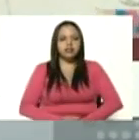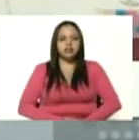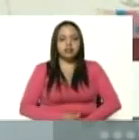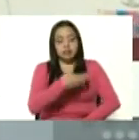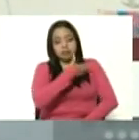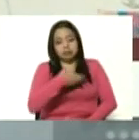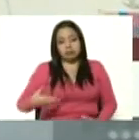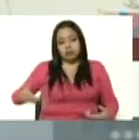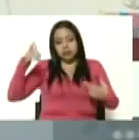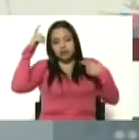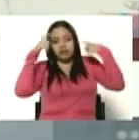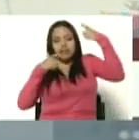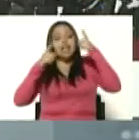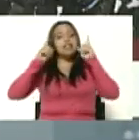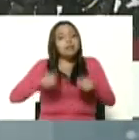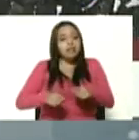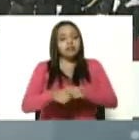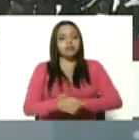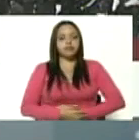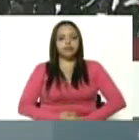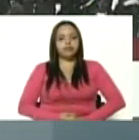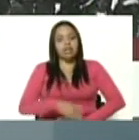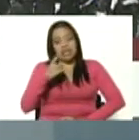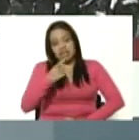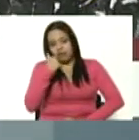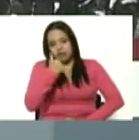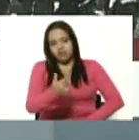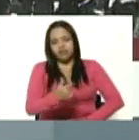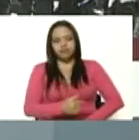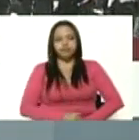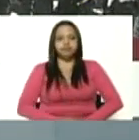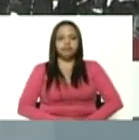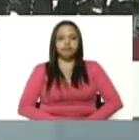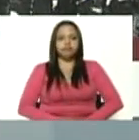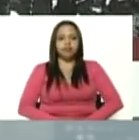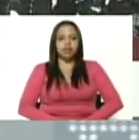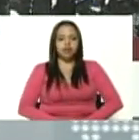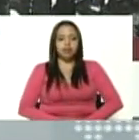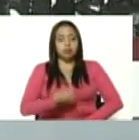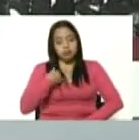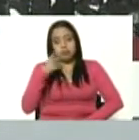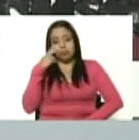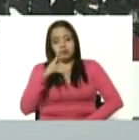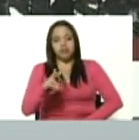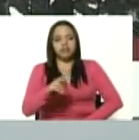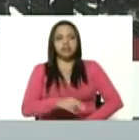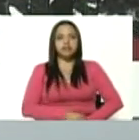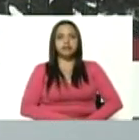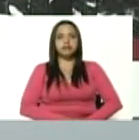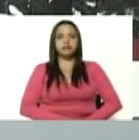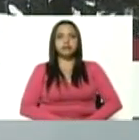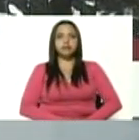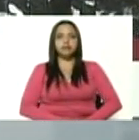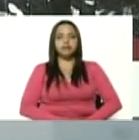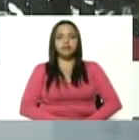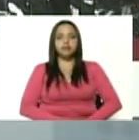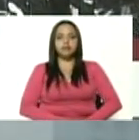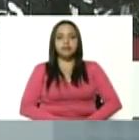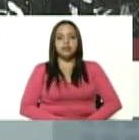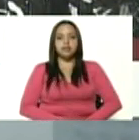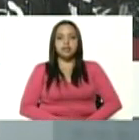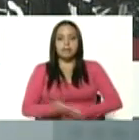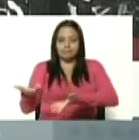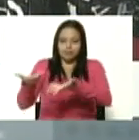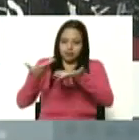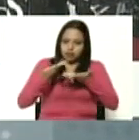También tengo que decir que las veces que lo vi, me dio manifestaciones